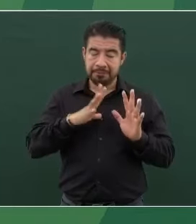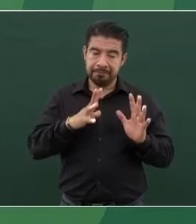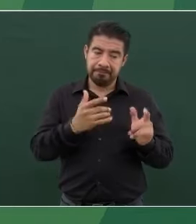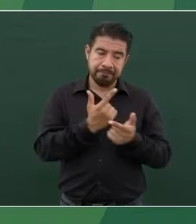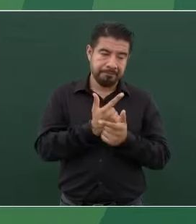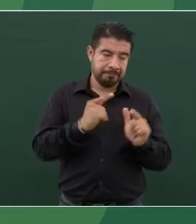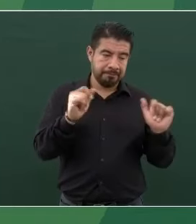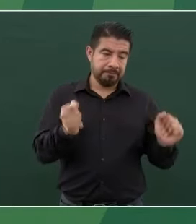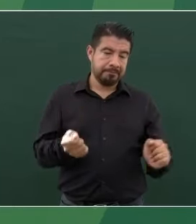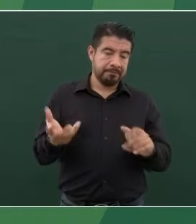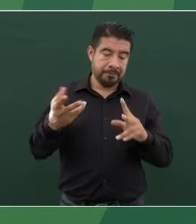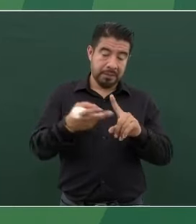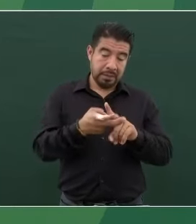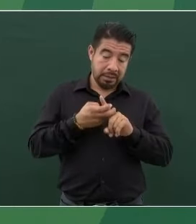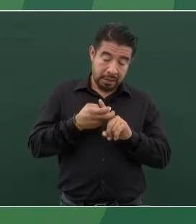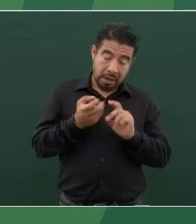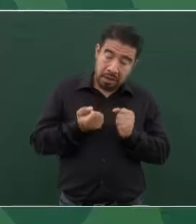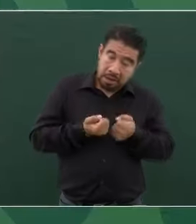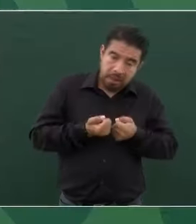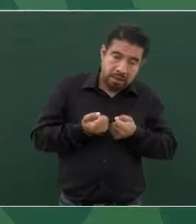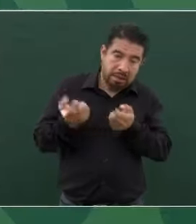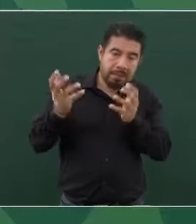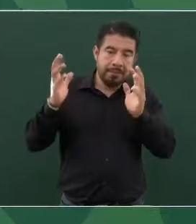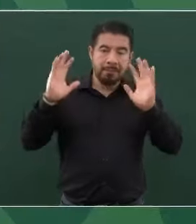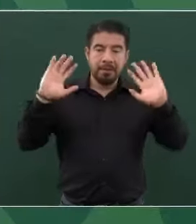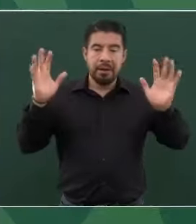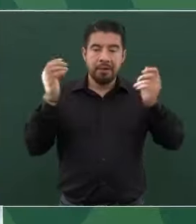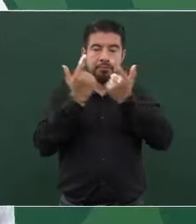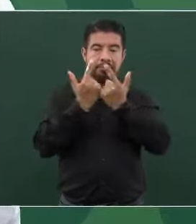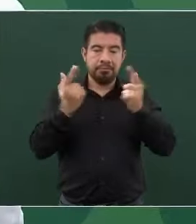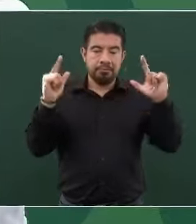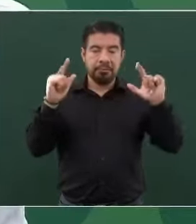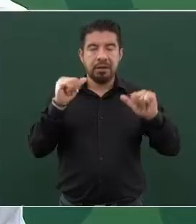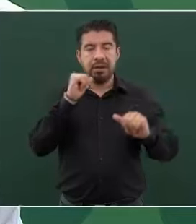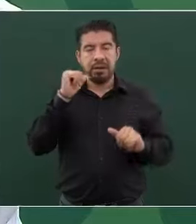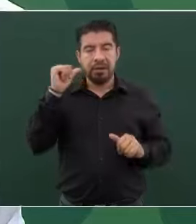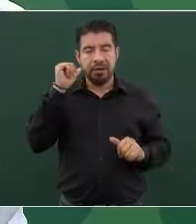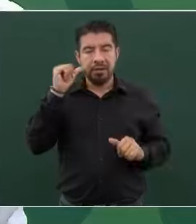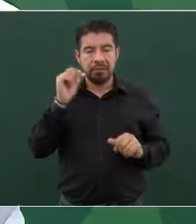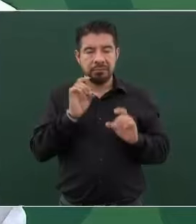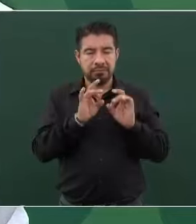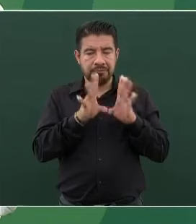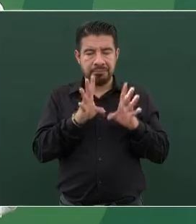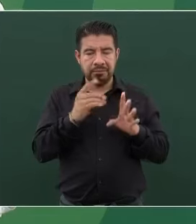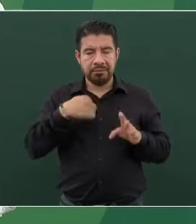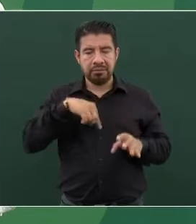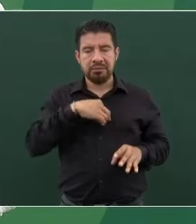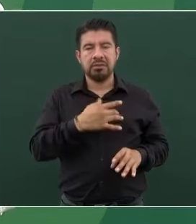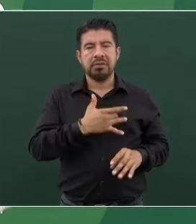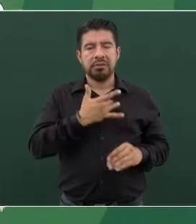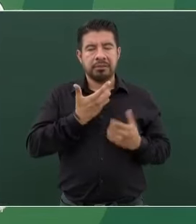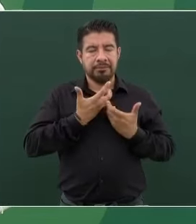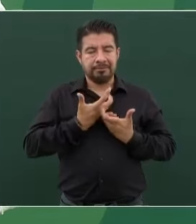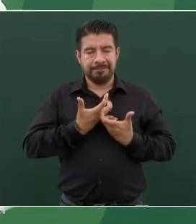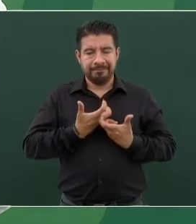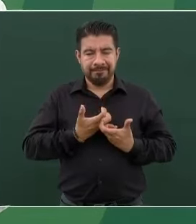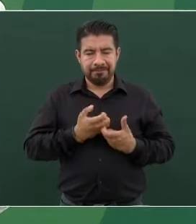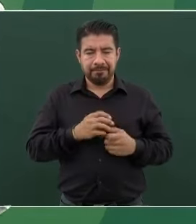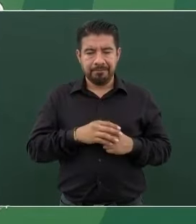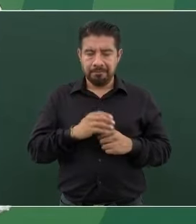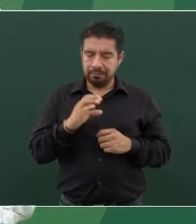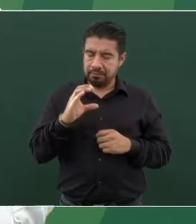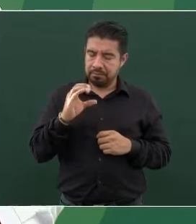Afortunadamente, estamos contentos por eso, muy tristes por lo de ayer en